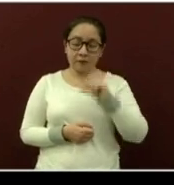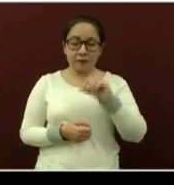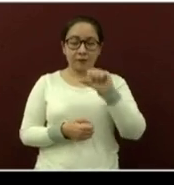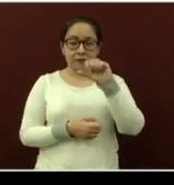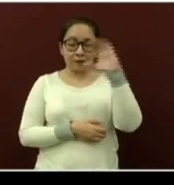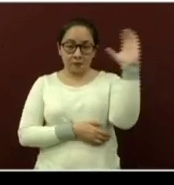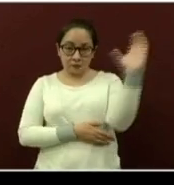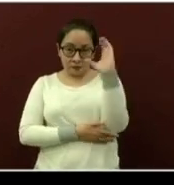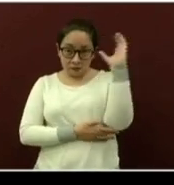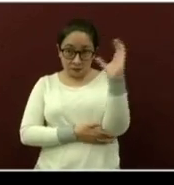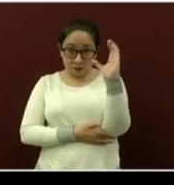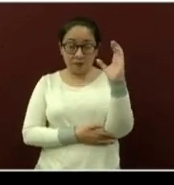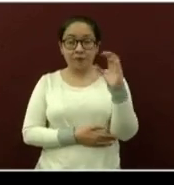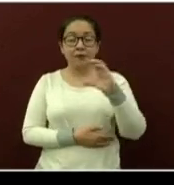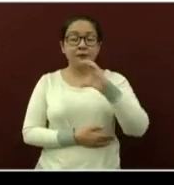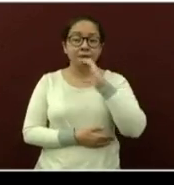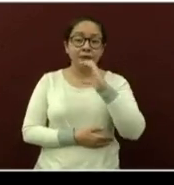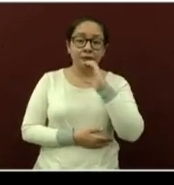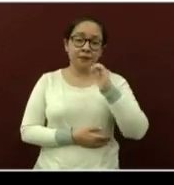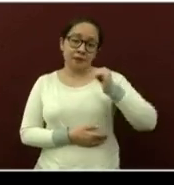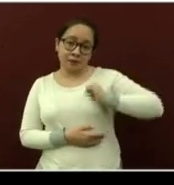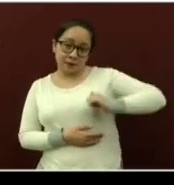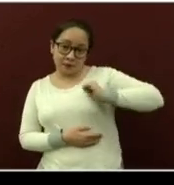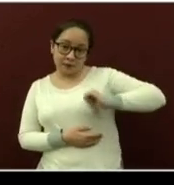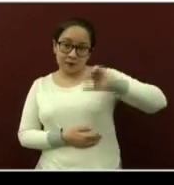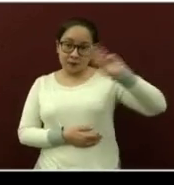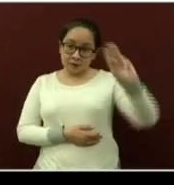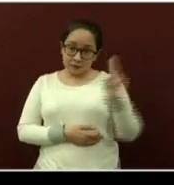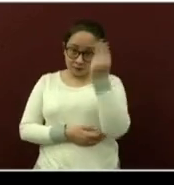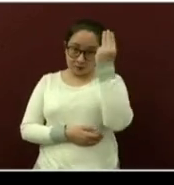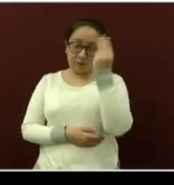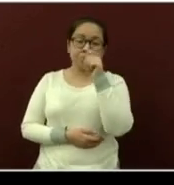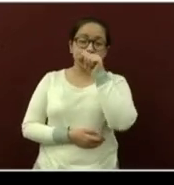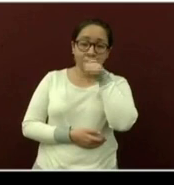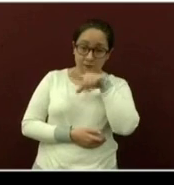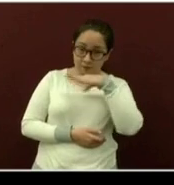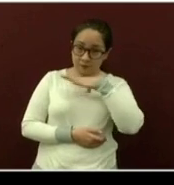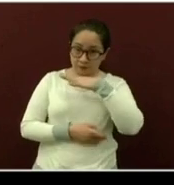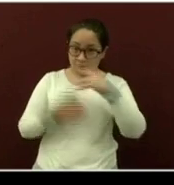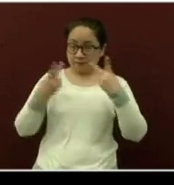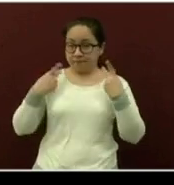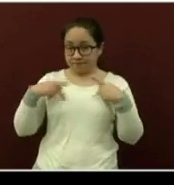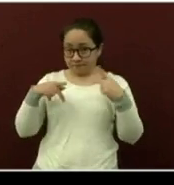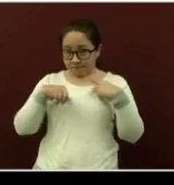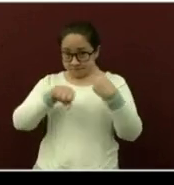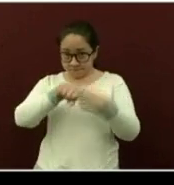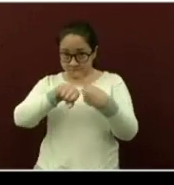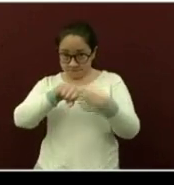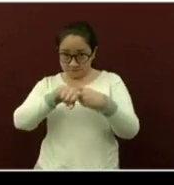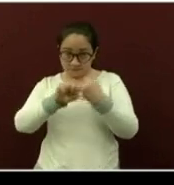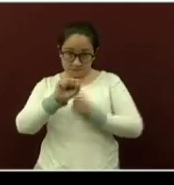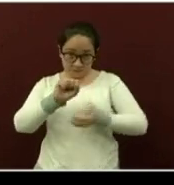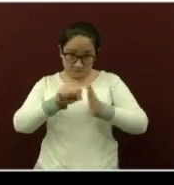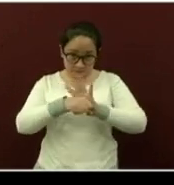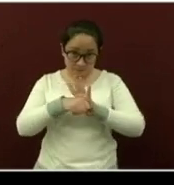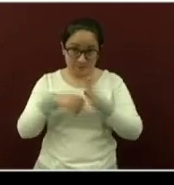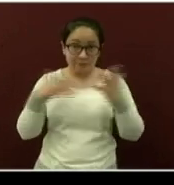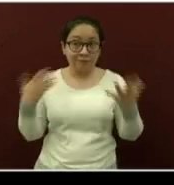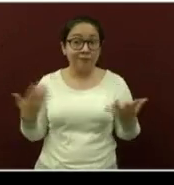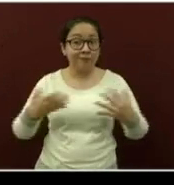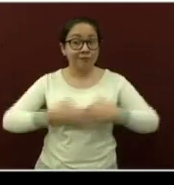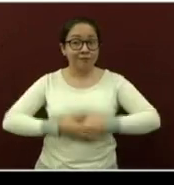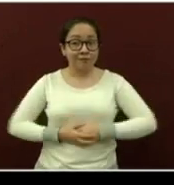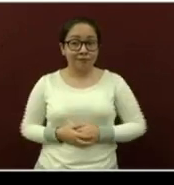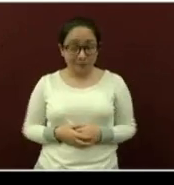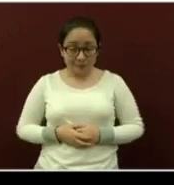Coatzacoalcos, Córdoba, La Antigua, Minatitlán, también se identifican pacientes con la COVID